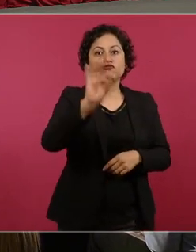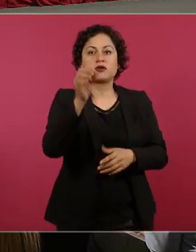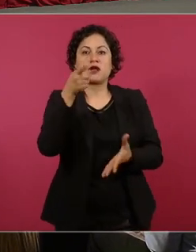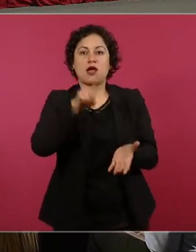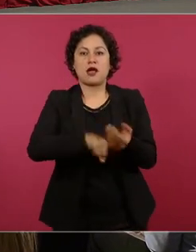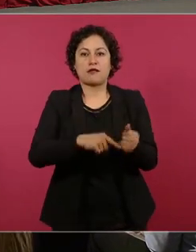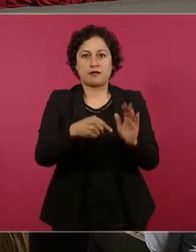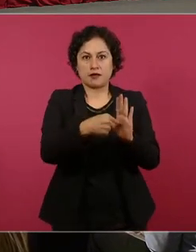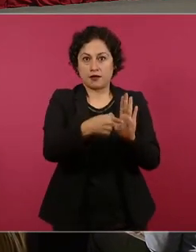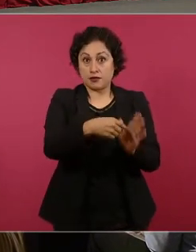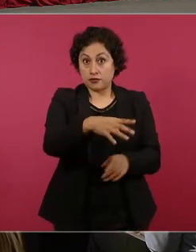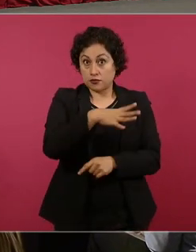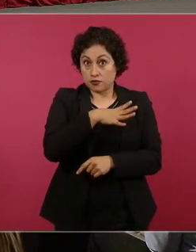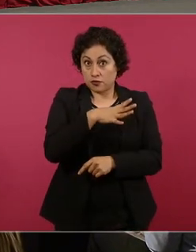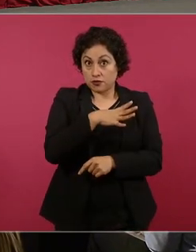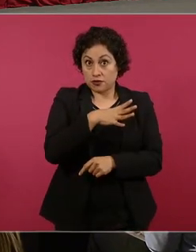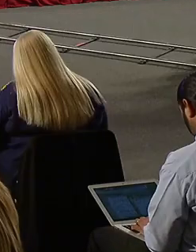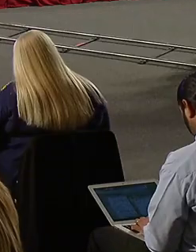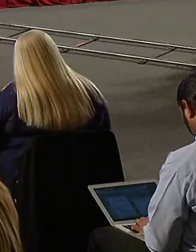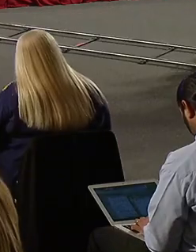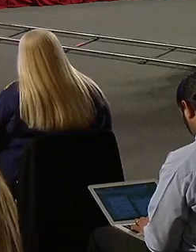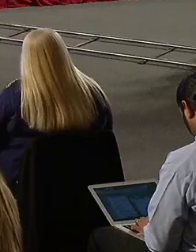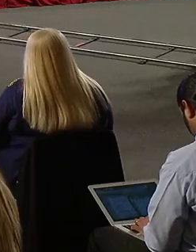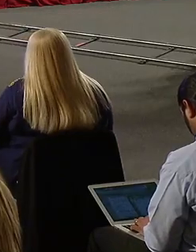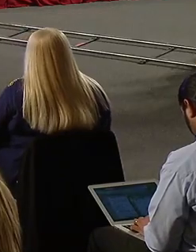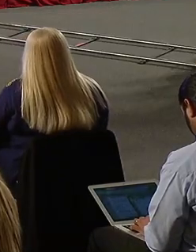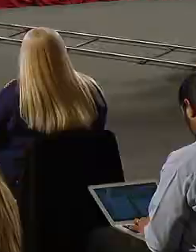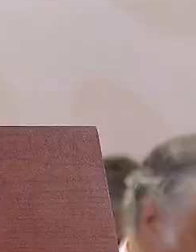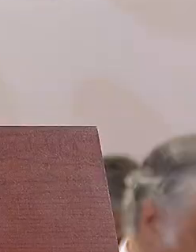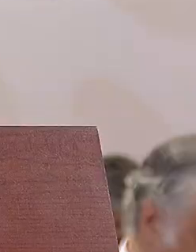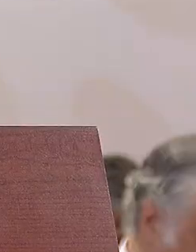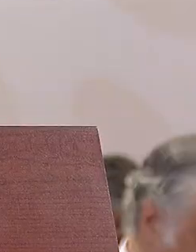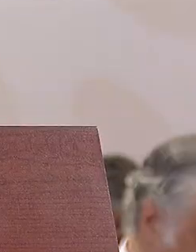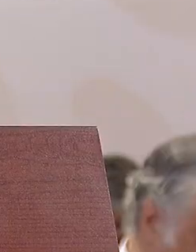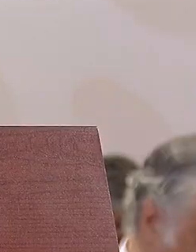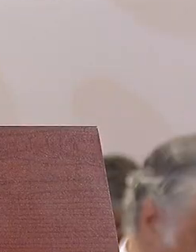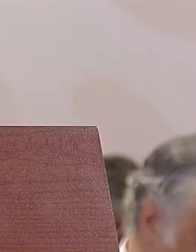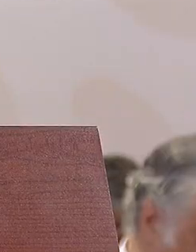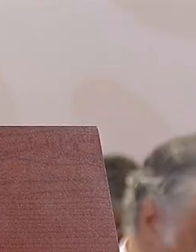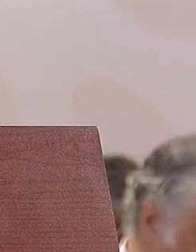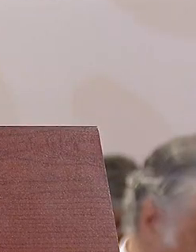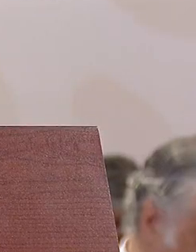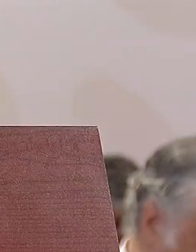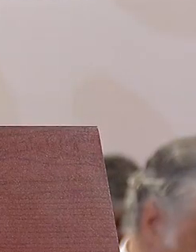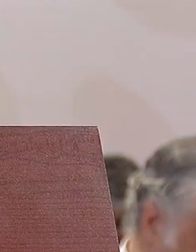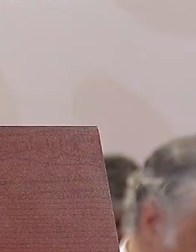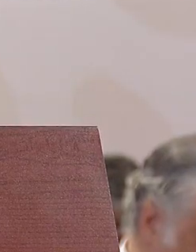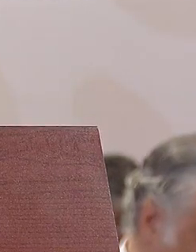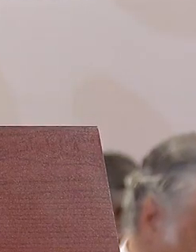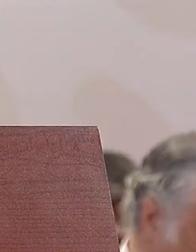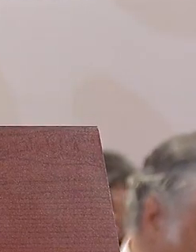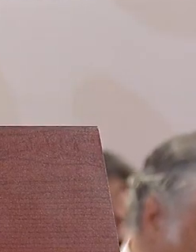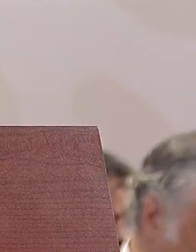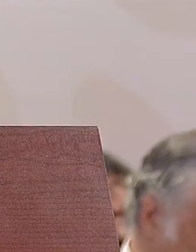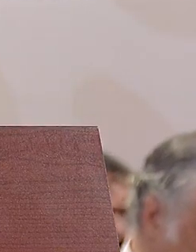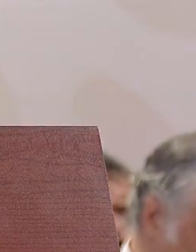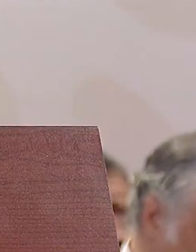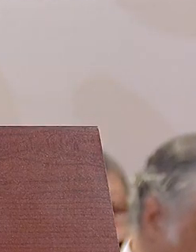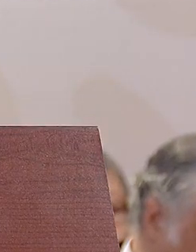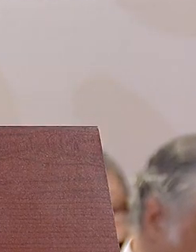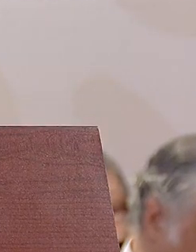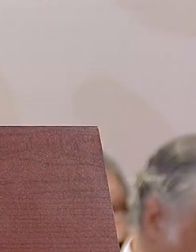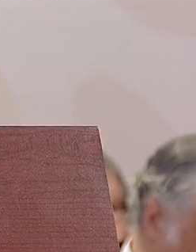obligación que tenemos de hacer un cotejo masivo y rutinario de todos los